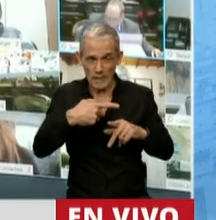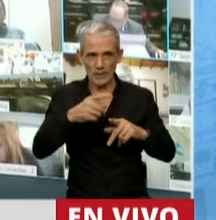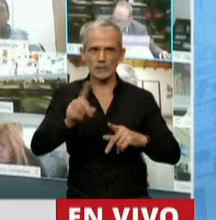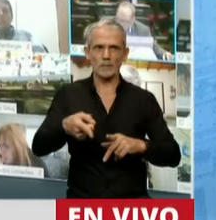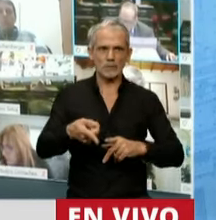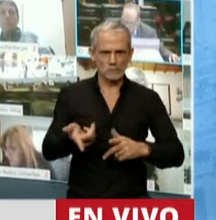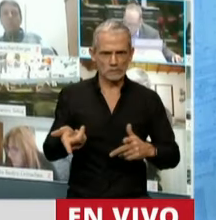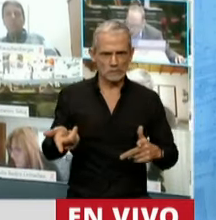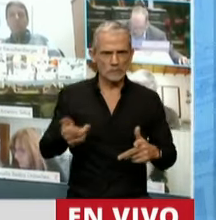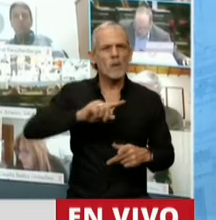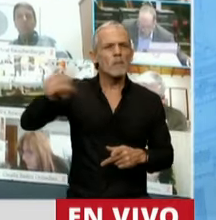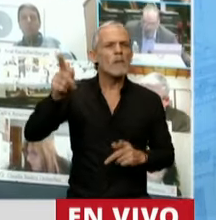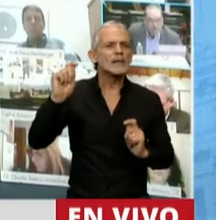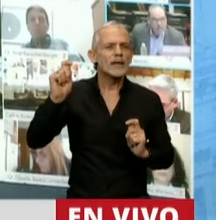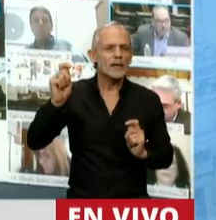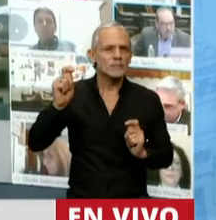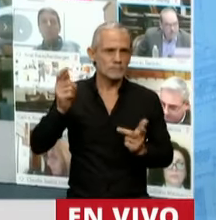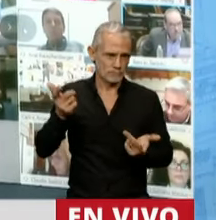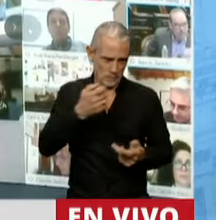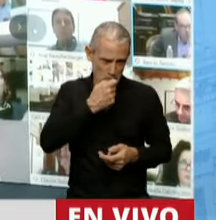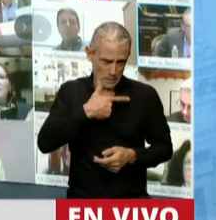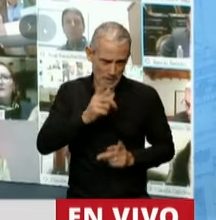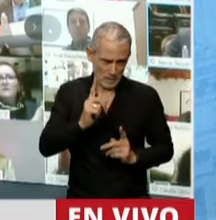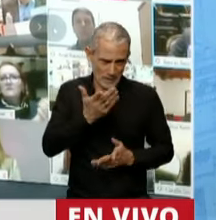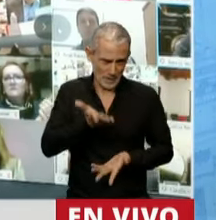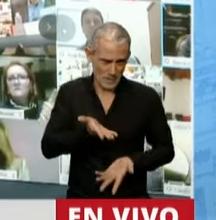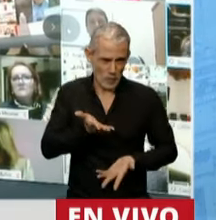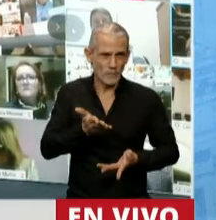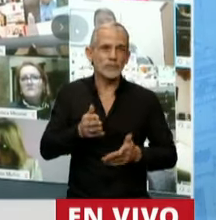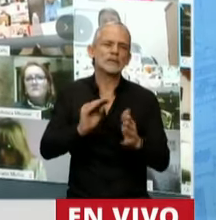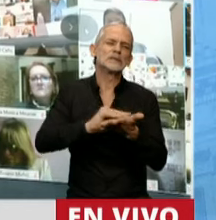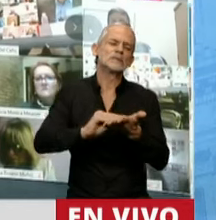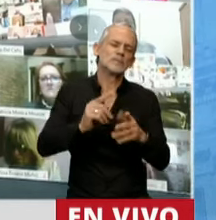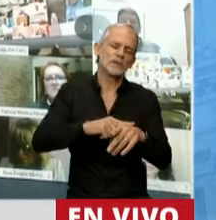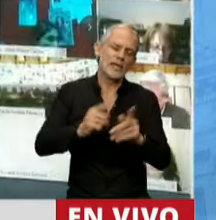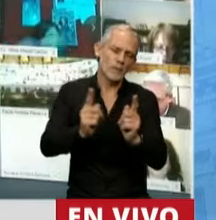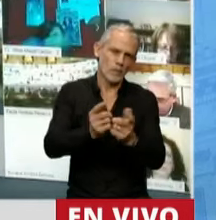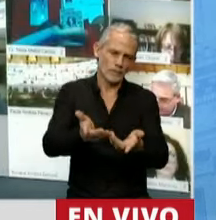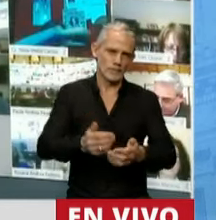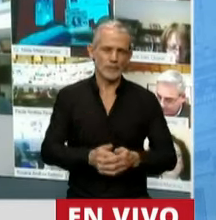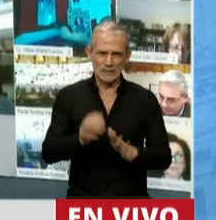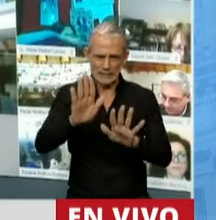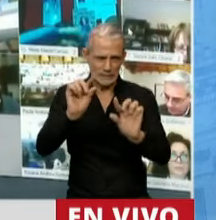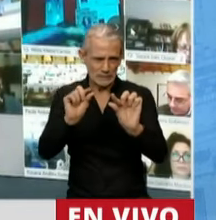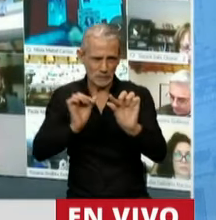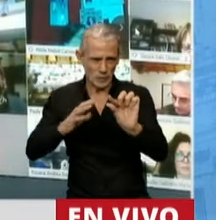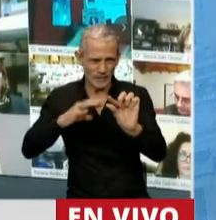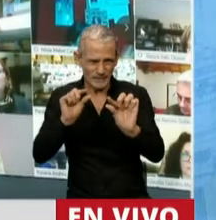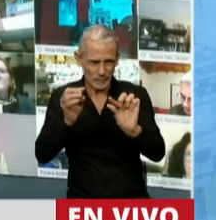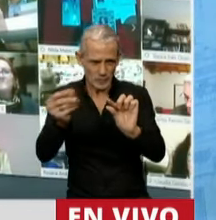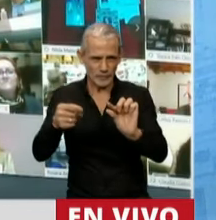de que el que mandó a espiar no es ni Arribas ni Magdalani. ¿Puedo ir redondeando? Sí. No, espere, un segundito.